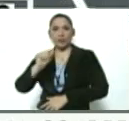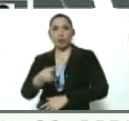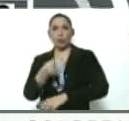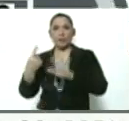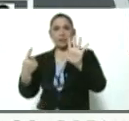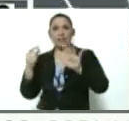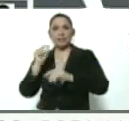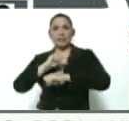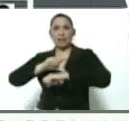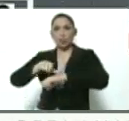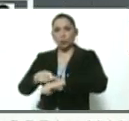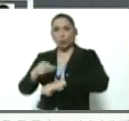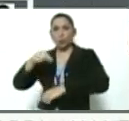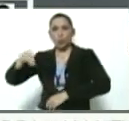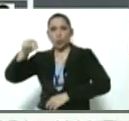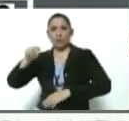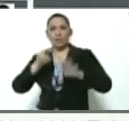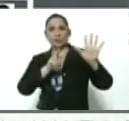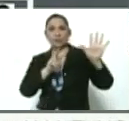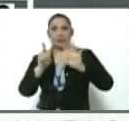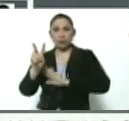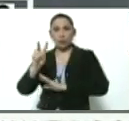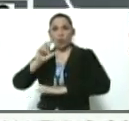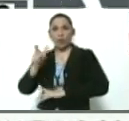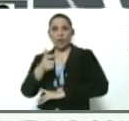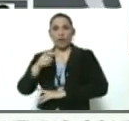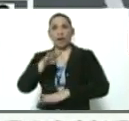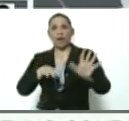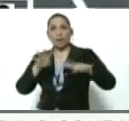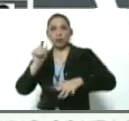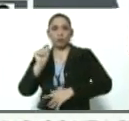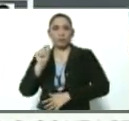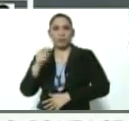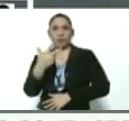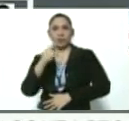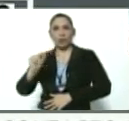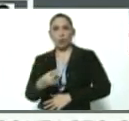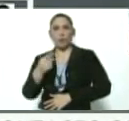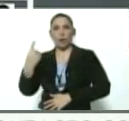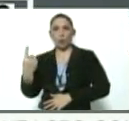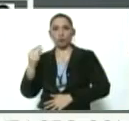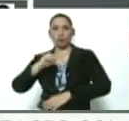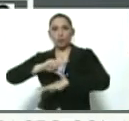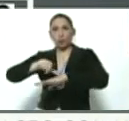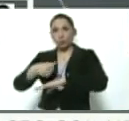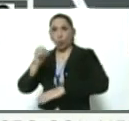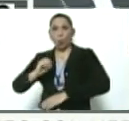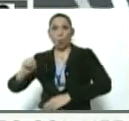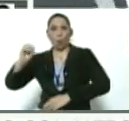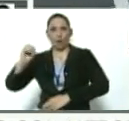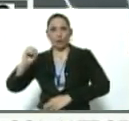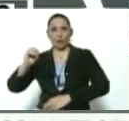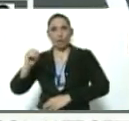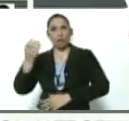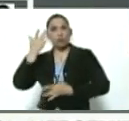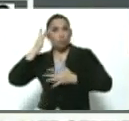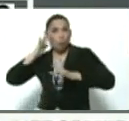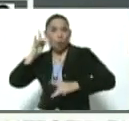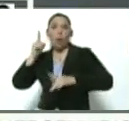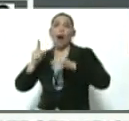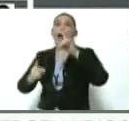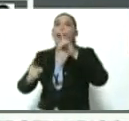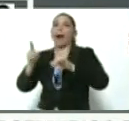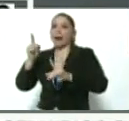norte, 72 grados, 14 minutos, 3,1 segundos oeste. Yo supongo que a estas alturas alguien,